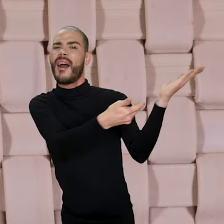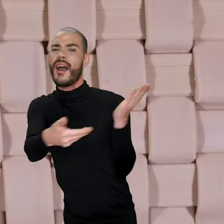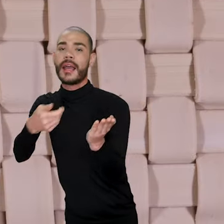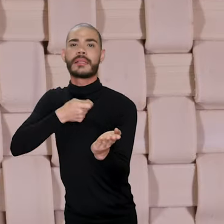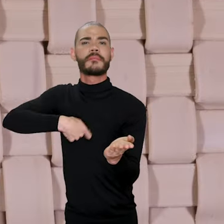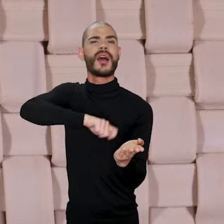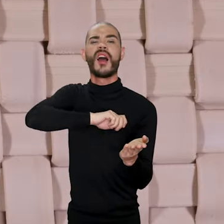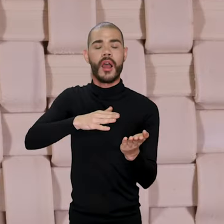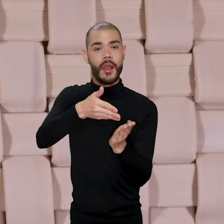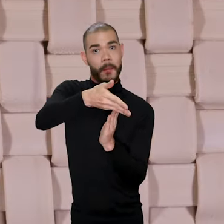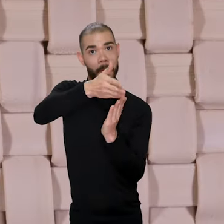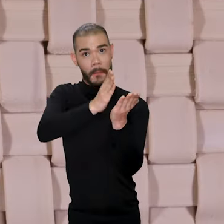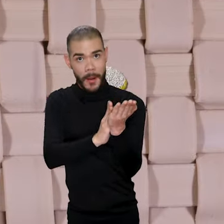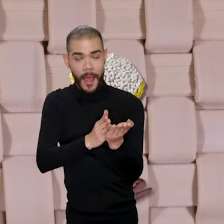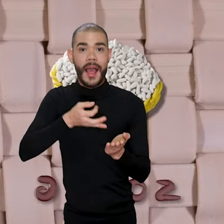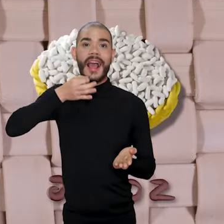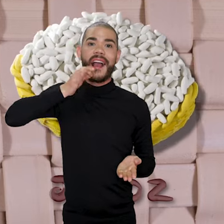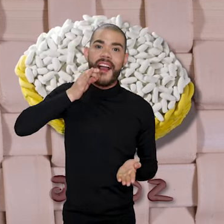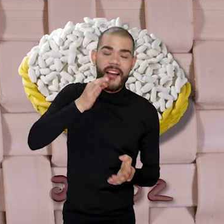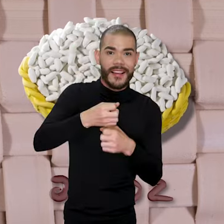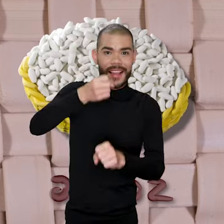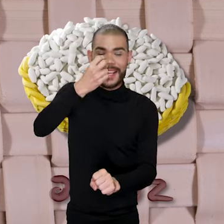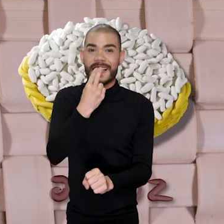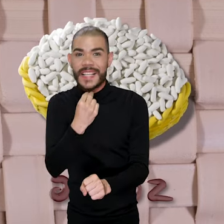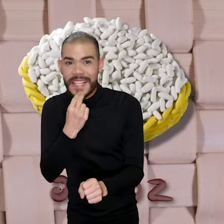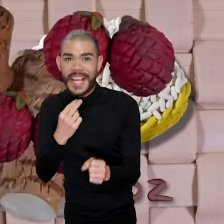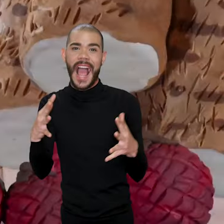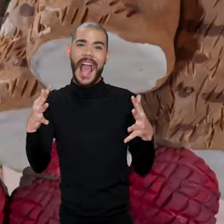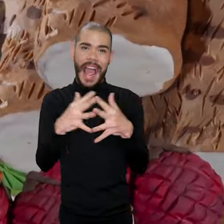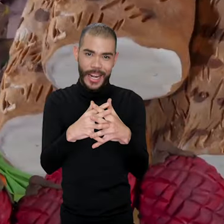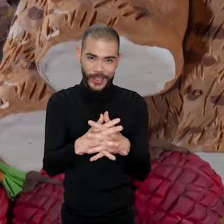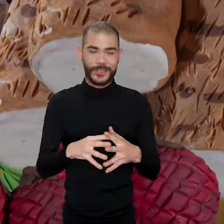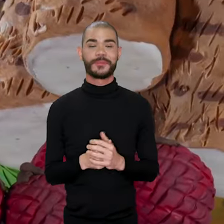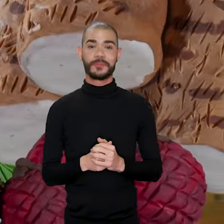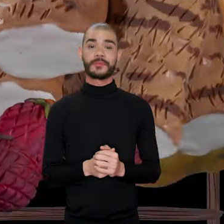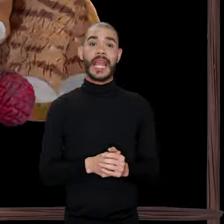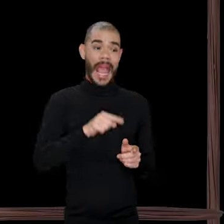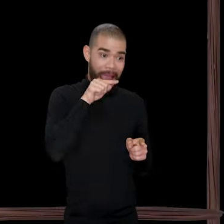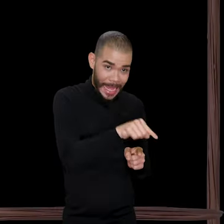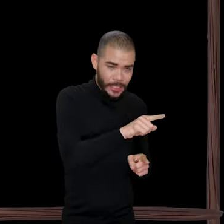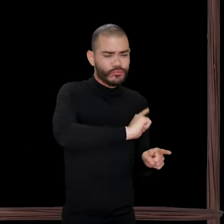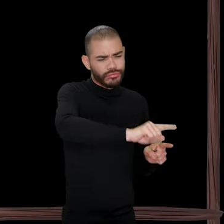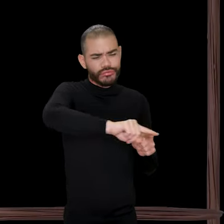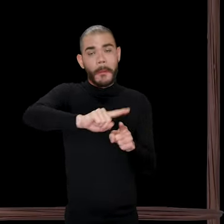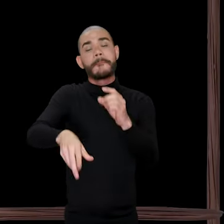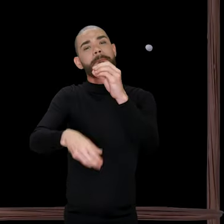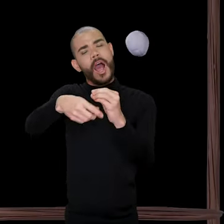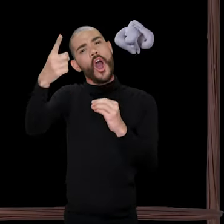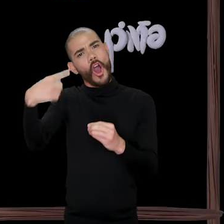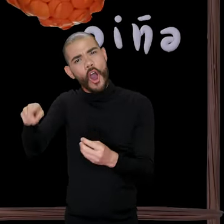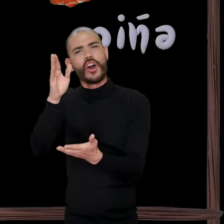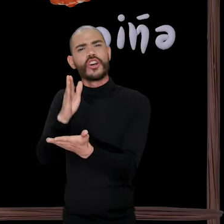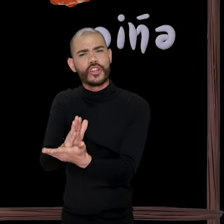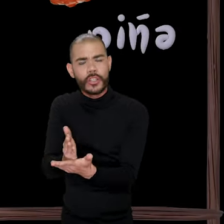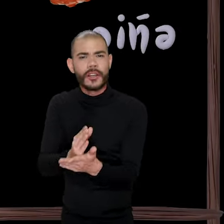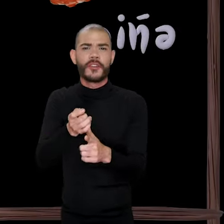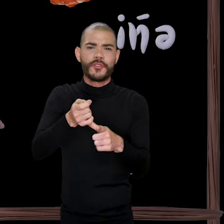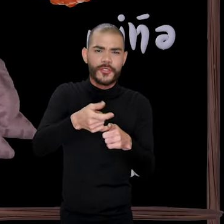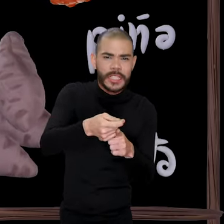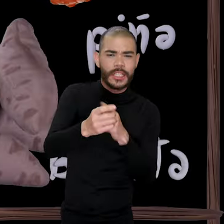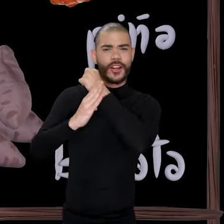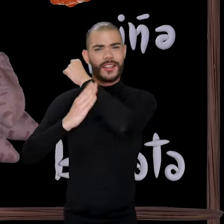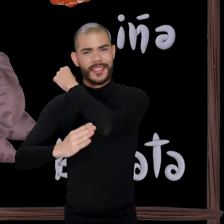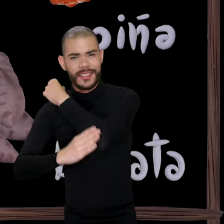plátano, café, caña y arroz. Estos y otros cultivos como ñame, fríjol, piña,